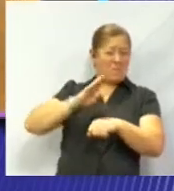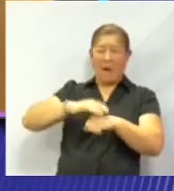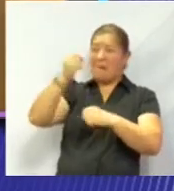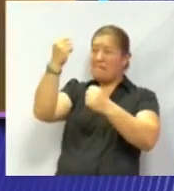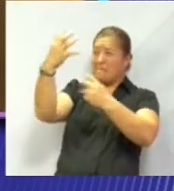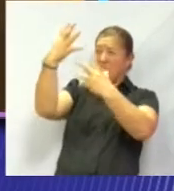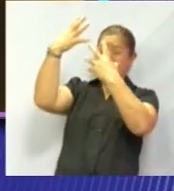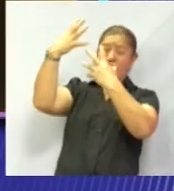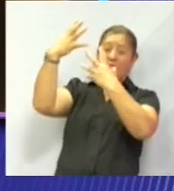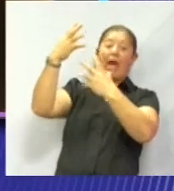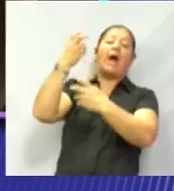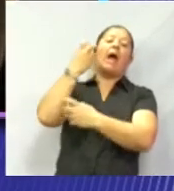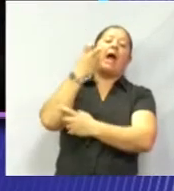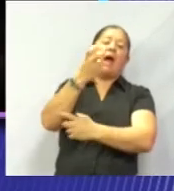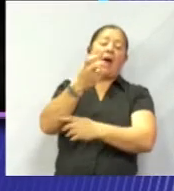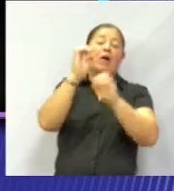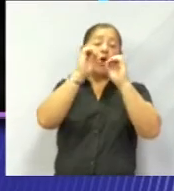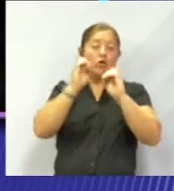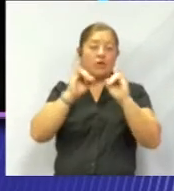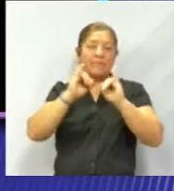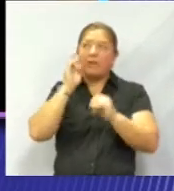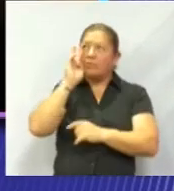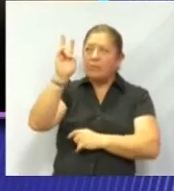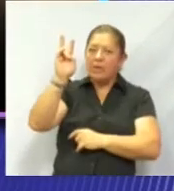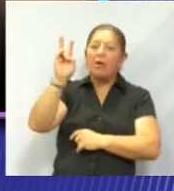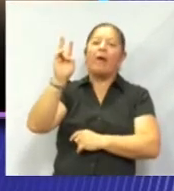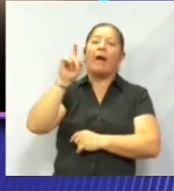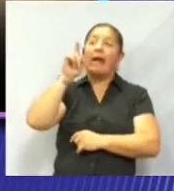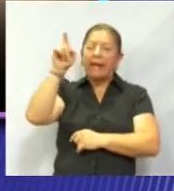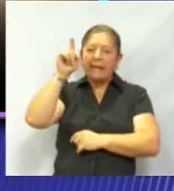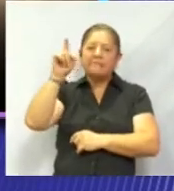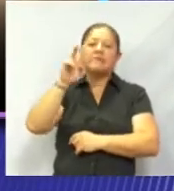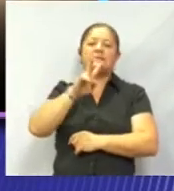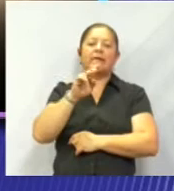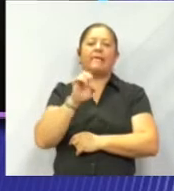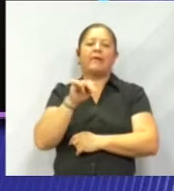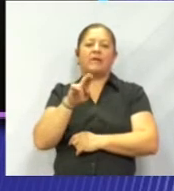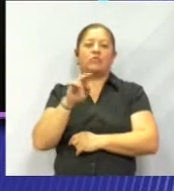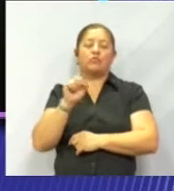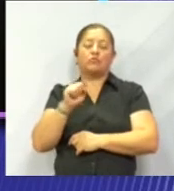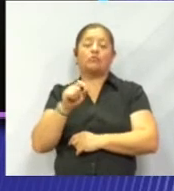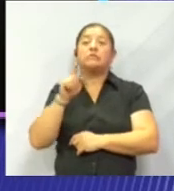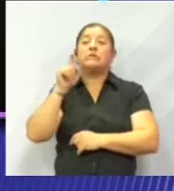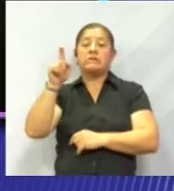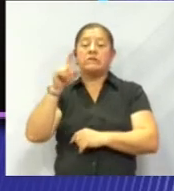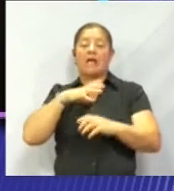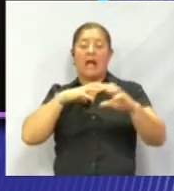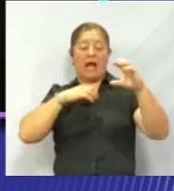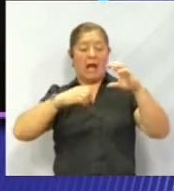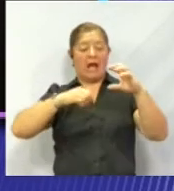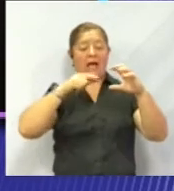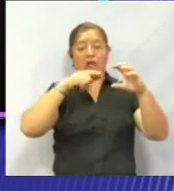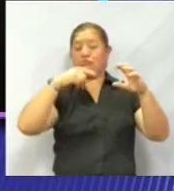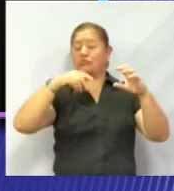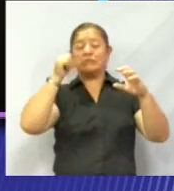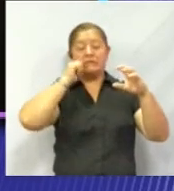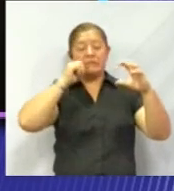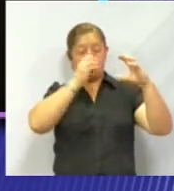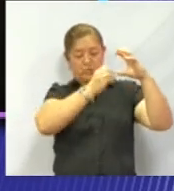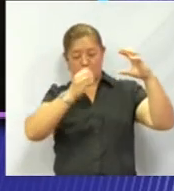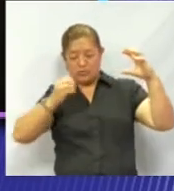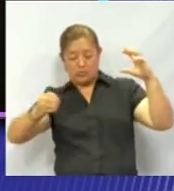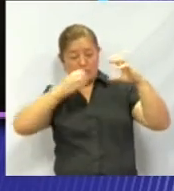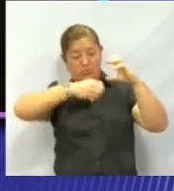esa época del año. Y además, otro dato interesante, Venus gira al contrario de los demás planetas. ¿Te imaginas?